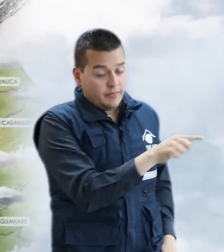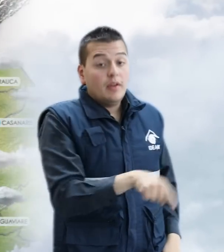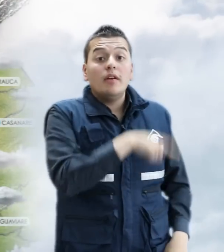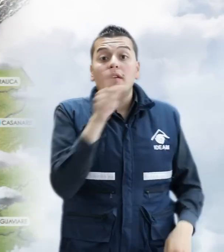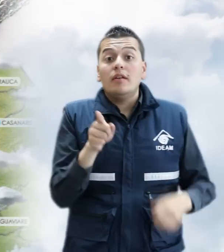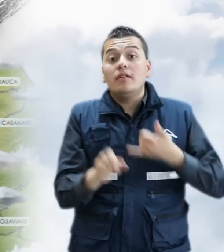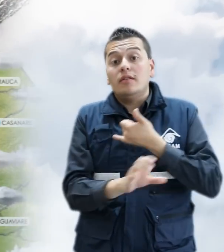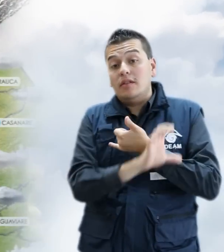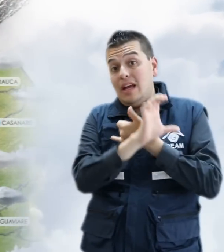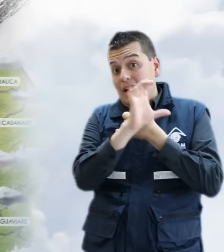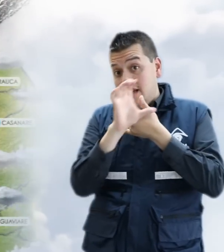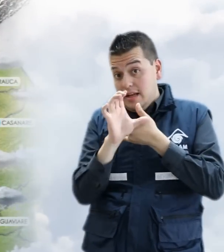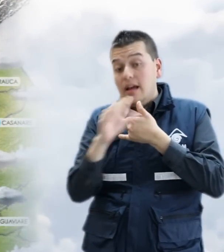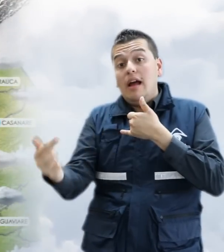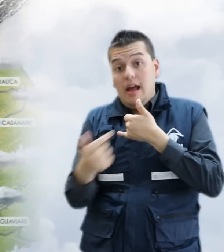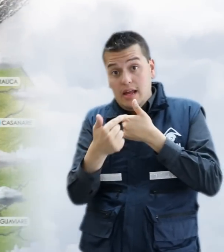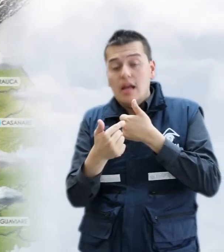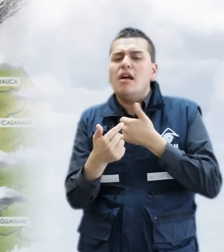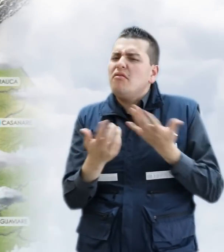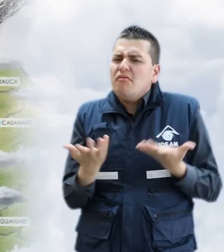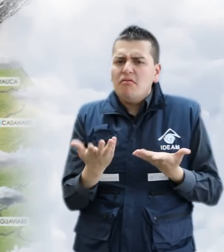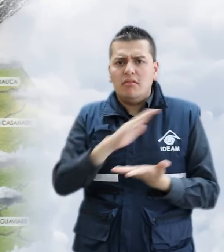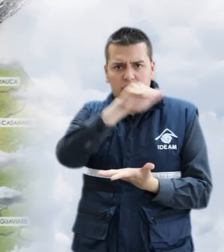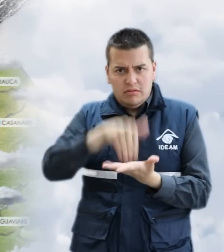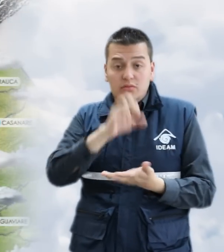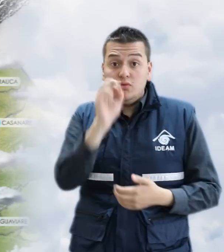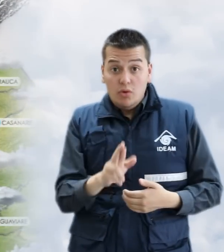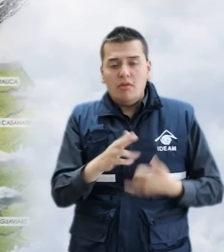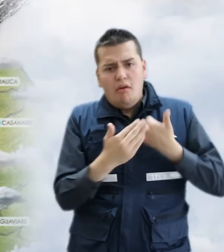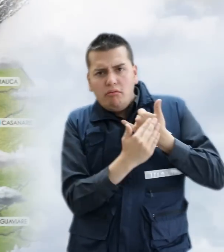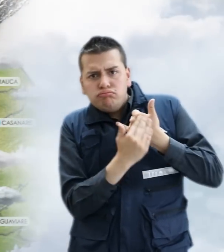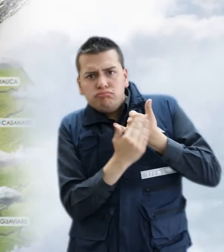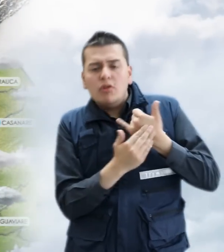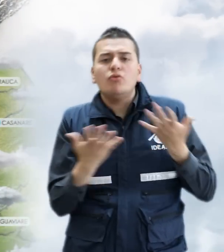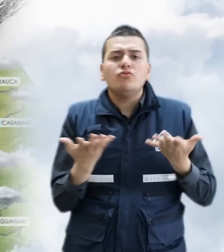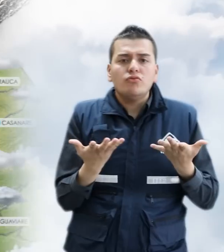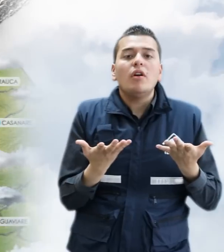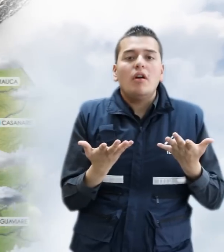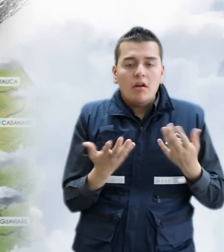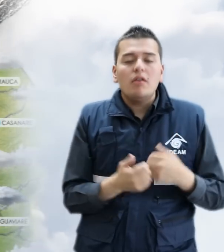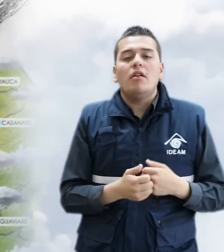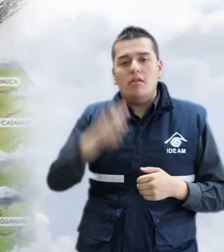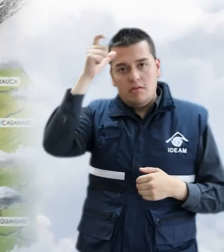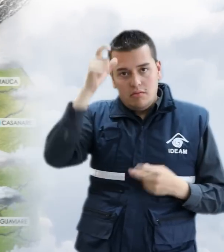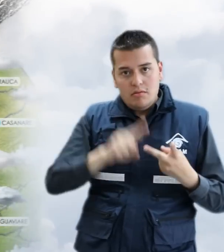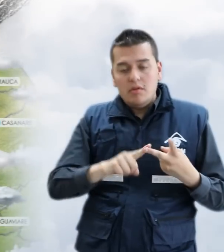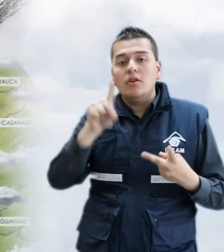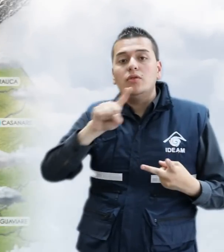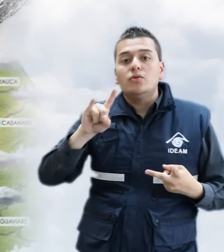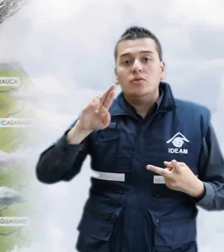Sobre la región Caribe, en el centro y sur de la región, en los departamentos de Córdoba,